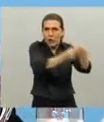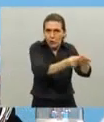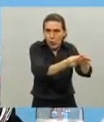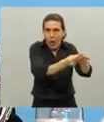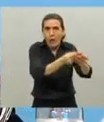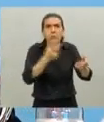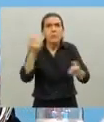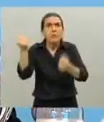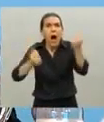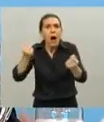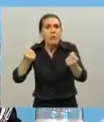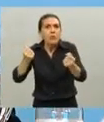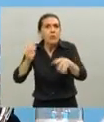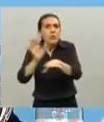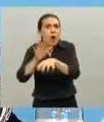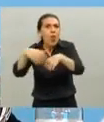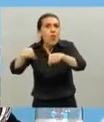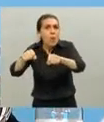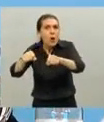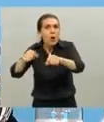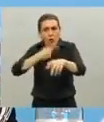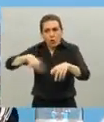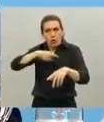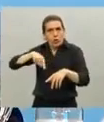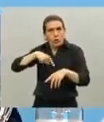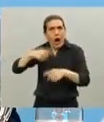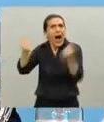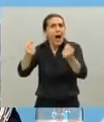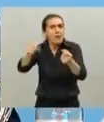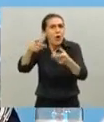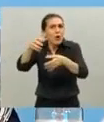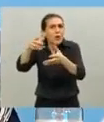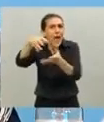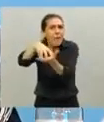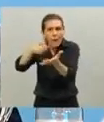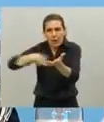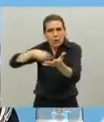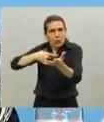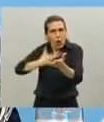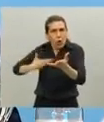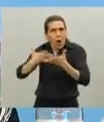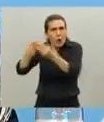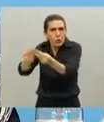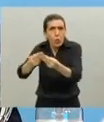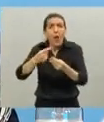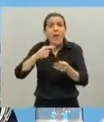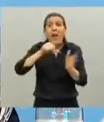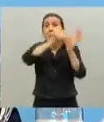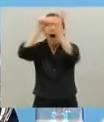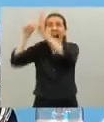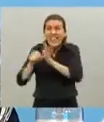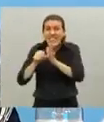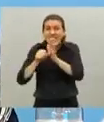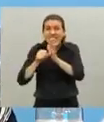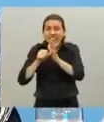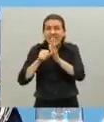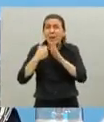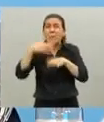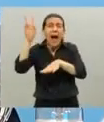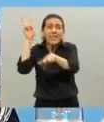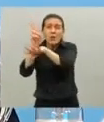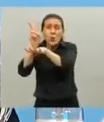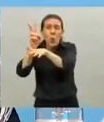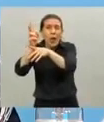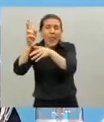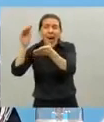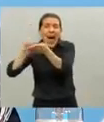recibieron la ayuda nuestra y estoy muy contento de ser uno de los países que más preservó el empleo en el mundo en el medio de la